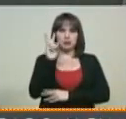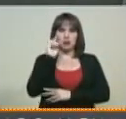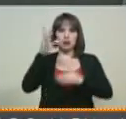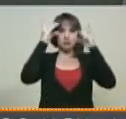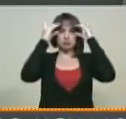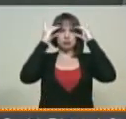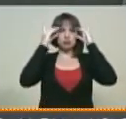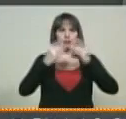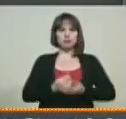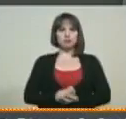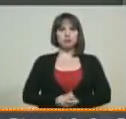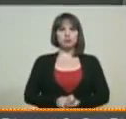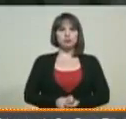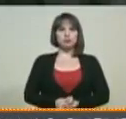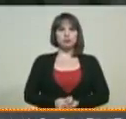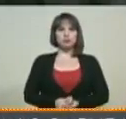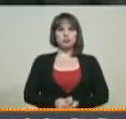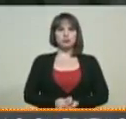Adelante.